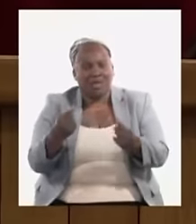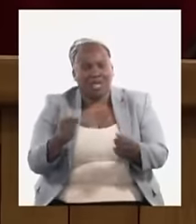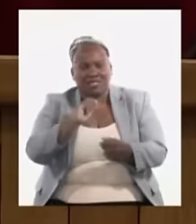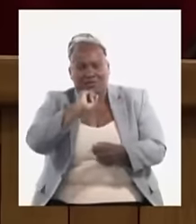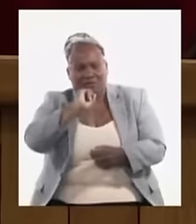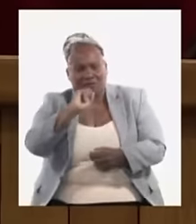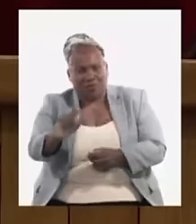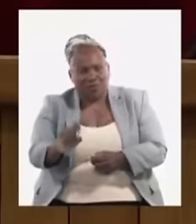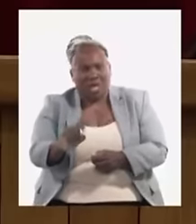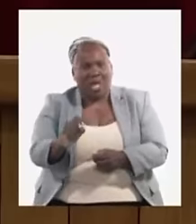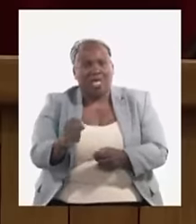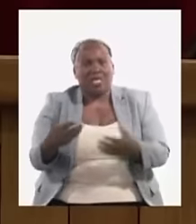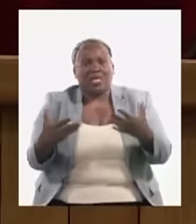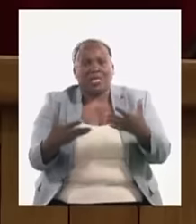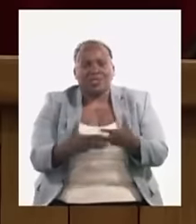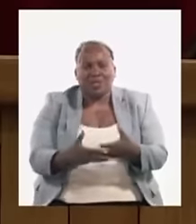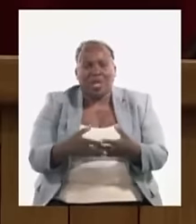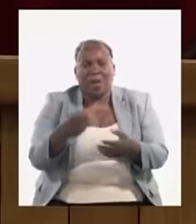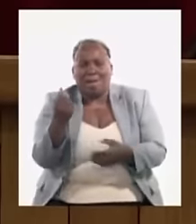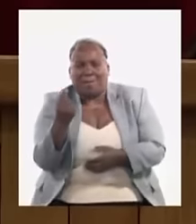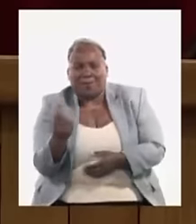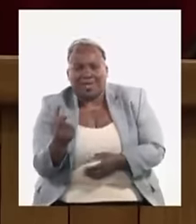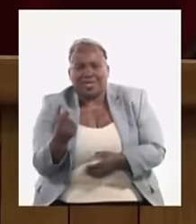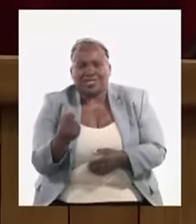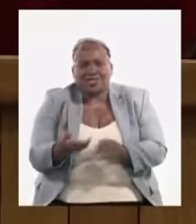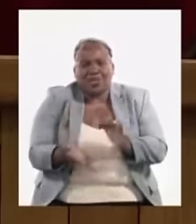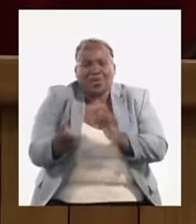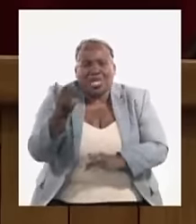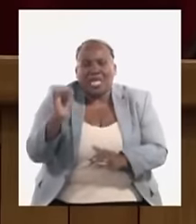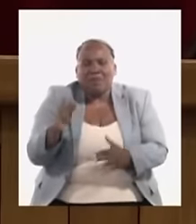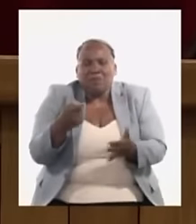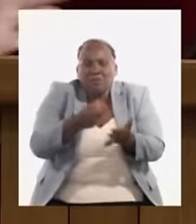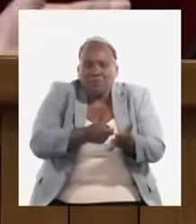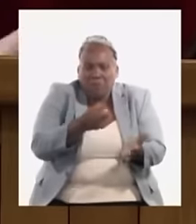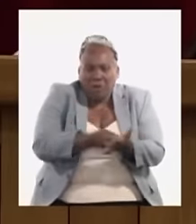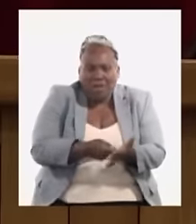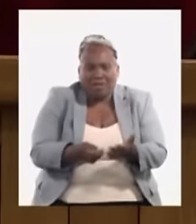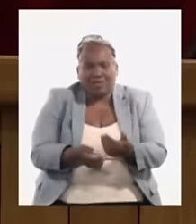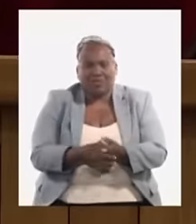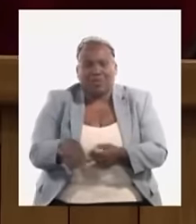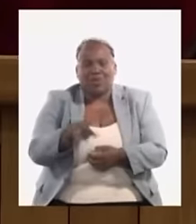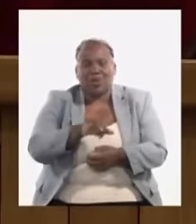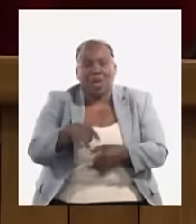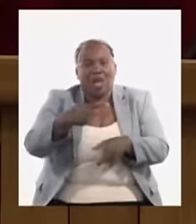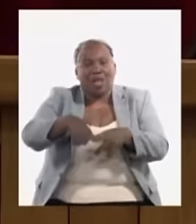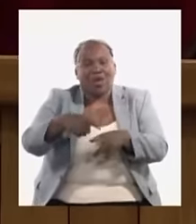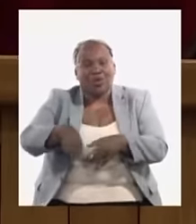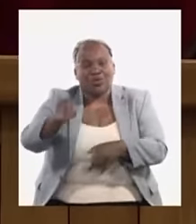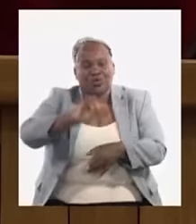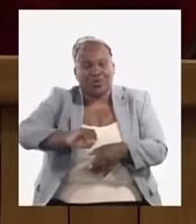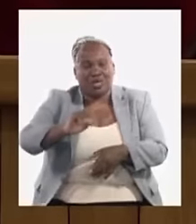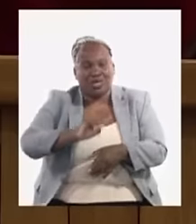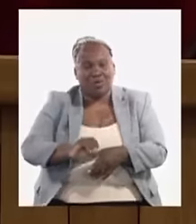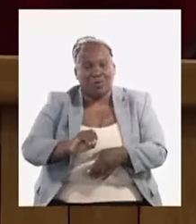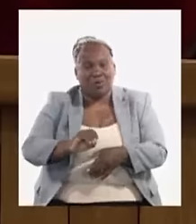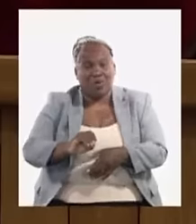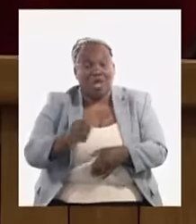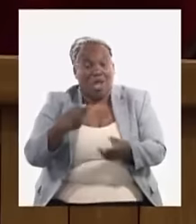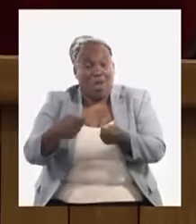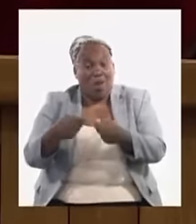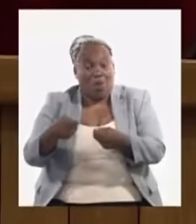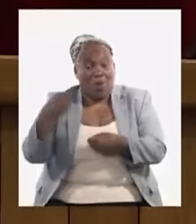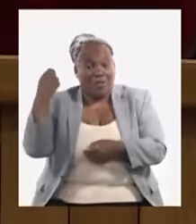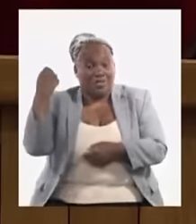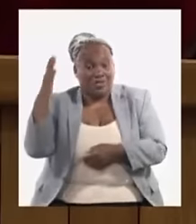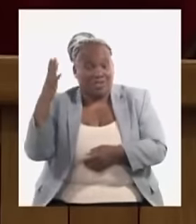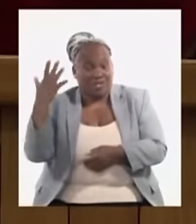asociado a los precios, a la evasión de impuestos. Y así otros sectores como el comercio exterior, que hay un proceso de